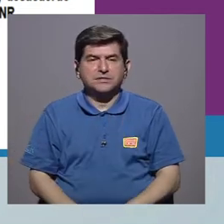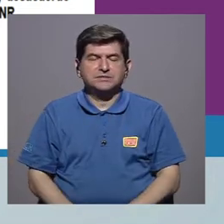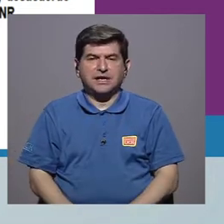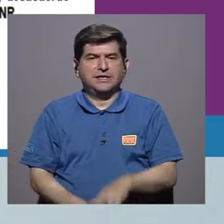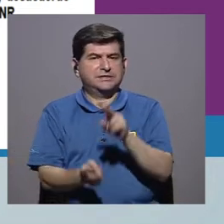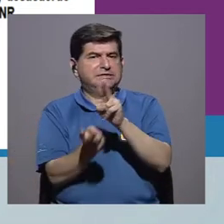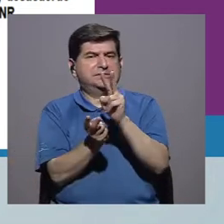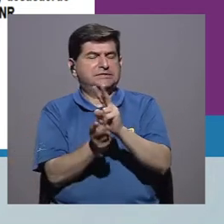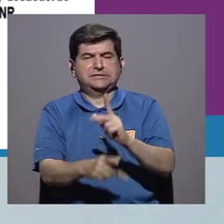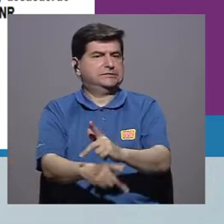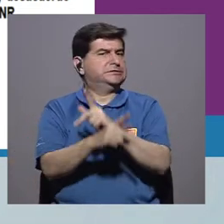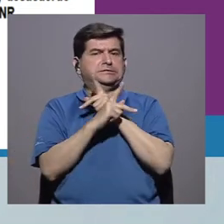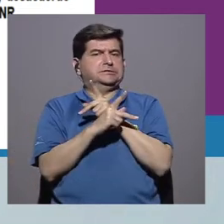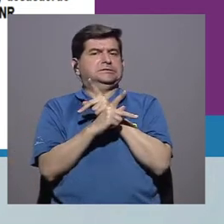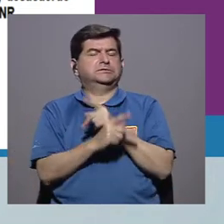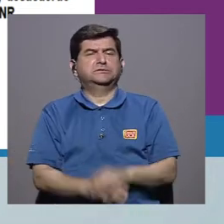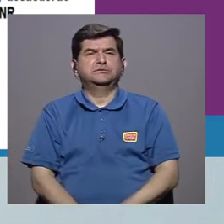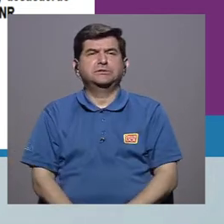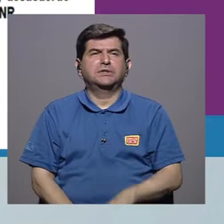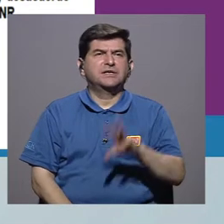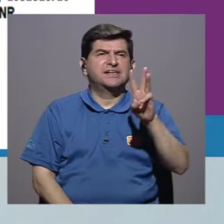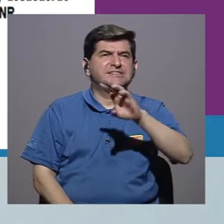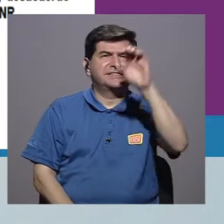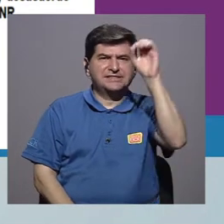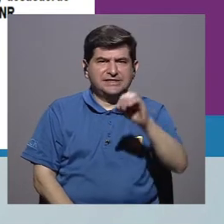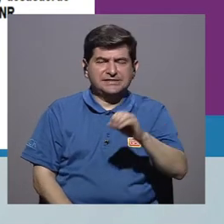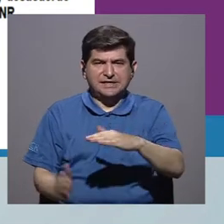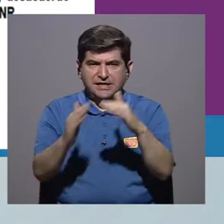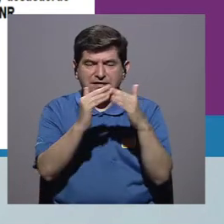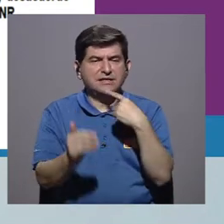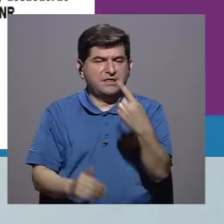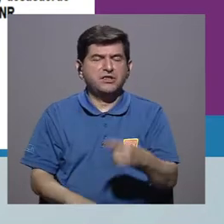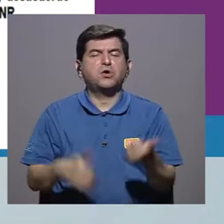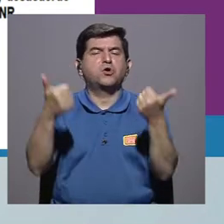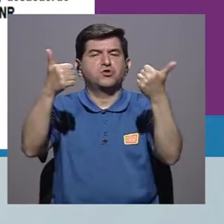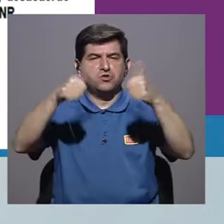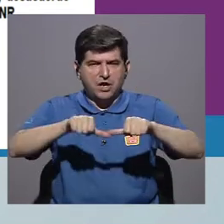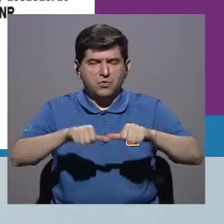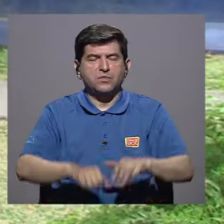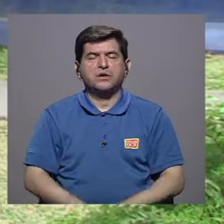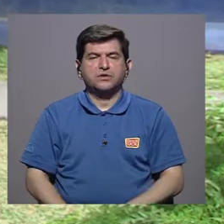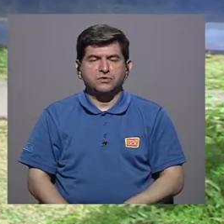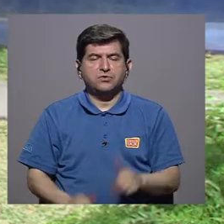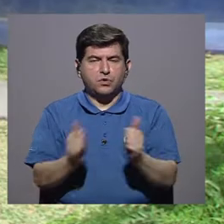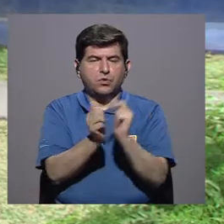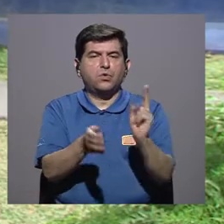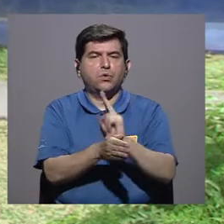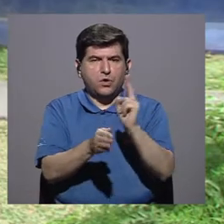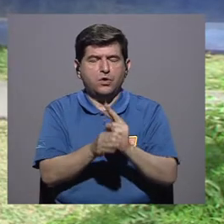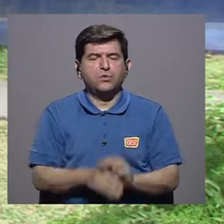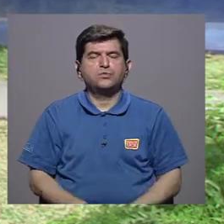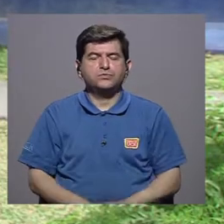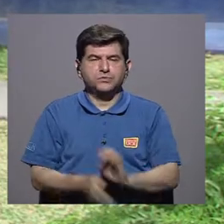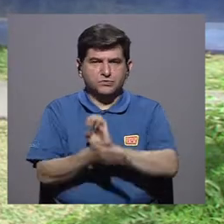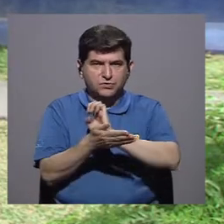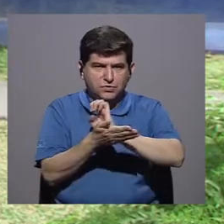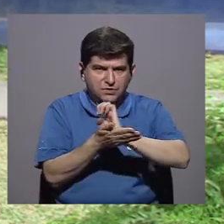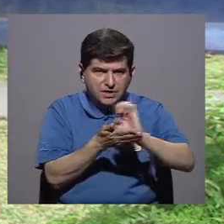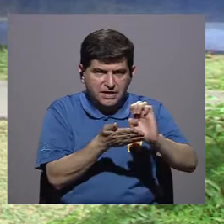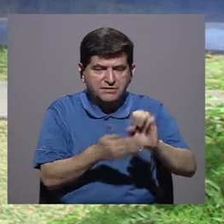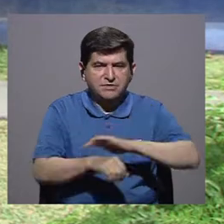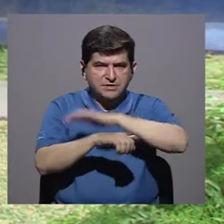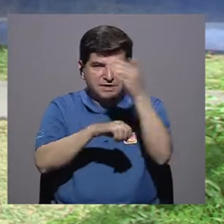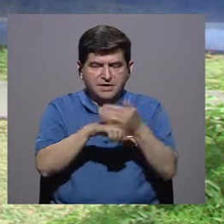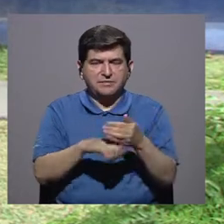sexuales sin protección, más o menos un 60% de la población dijo estar de acuerdo o muy de acuerdo con el uso de métodos anticonceptivos. Con